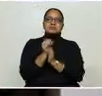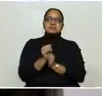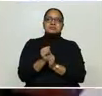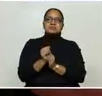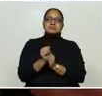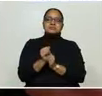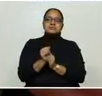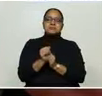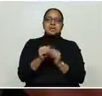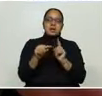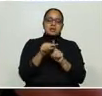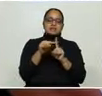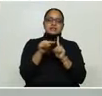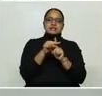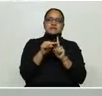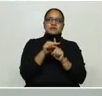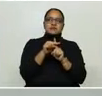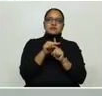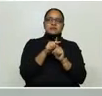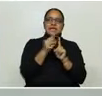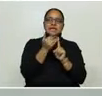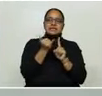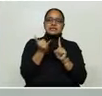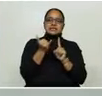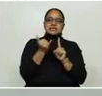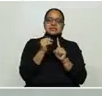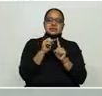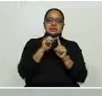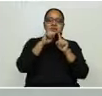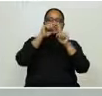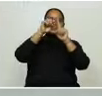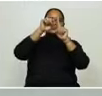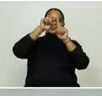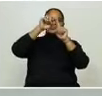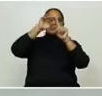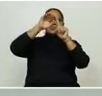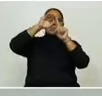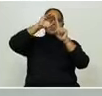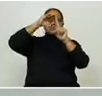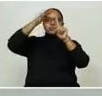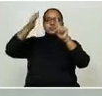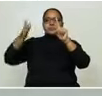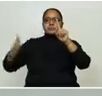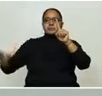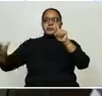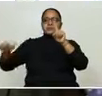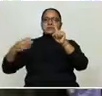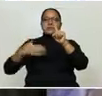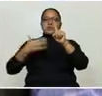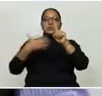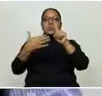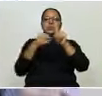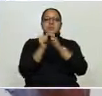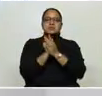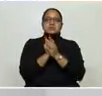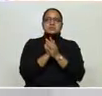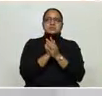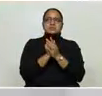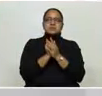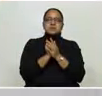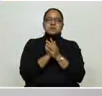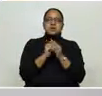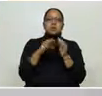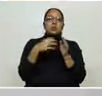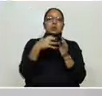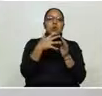Serían casos positivos. Y el pico máximo, que yo sé que el señor presidente le ha interesado mucho de cuándo sería, y cuánto